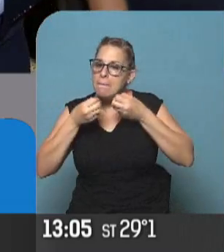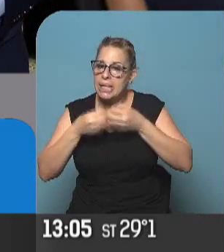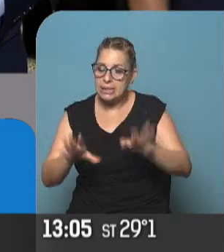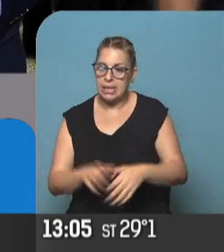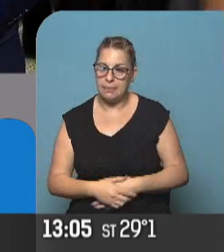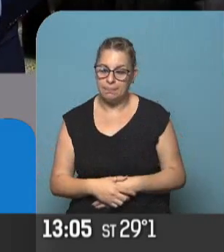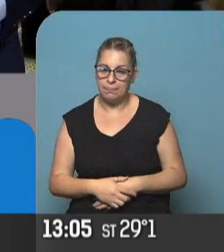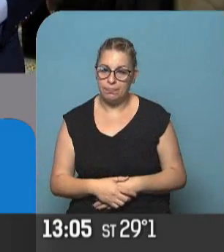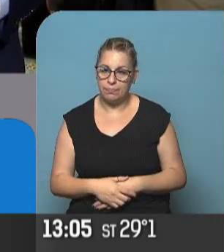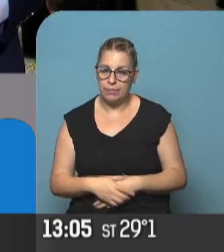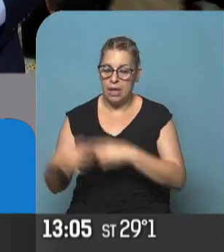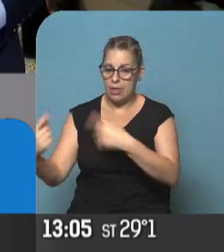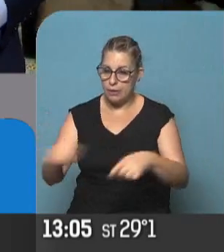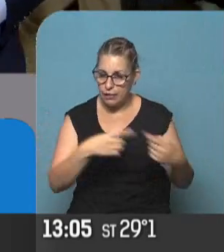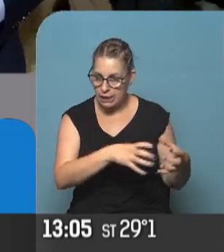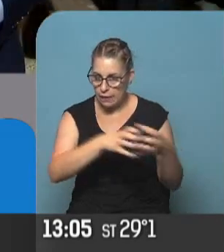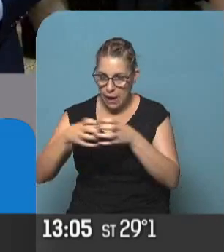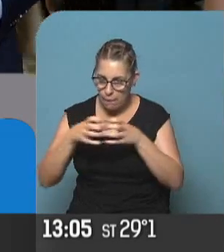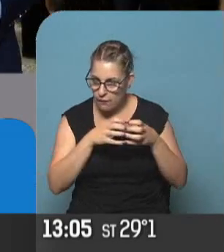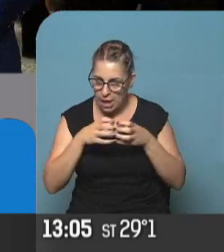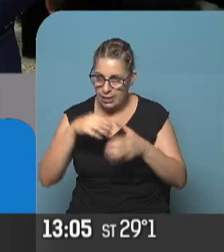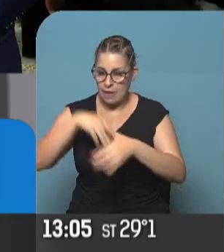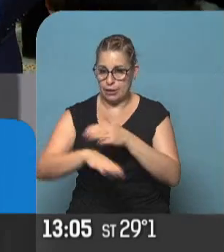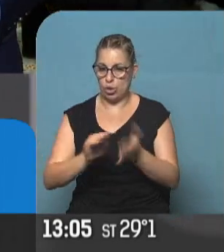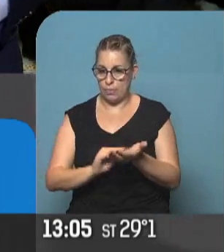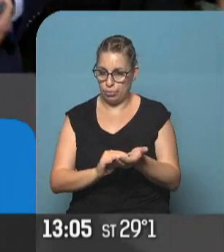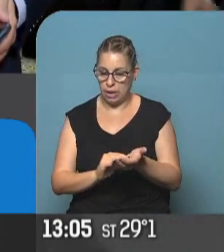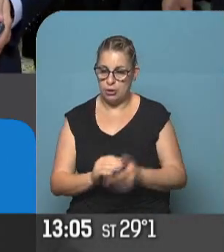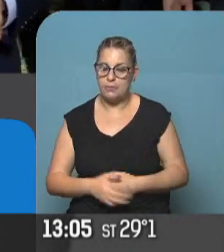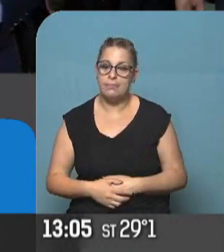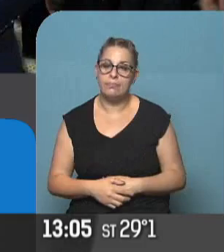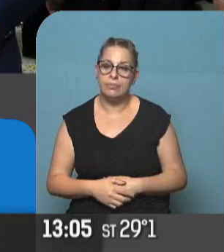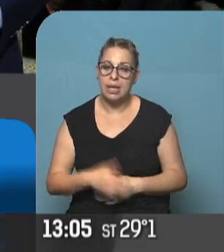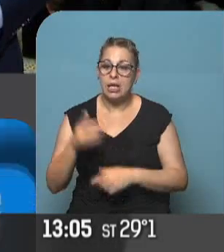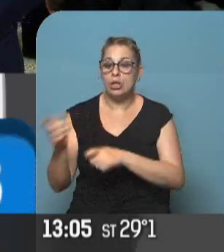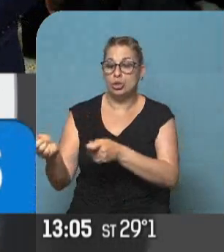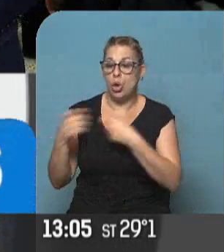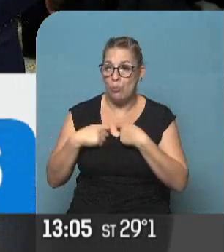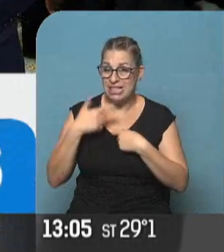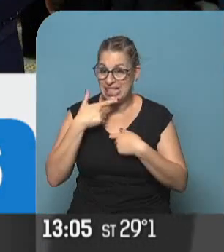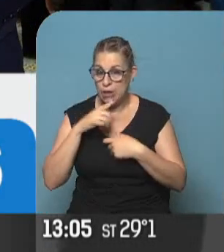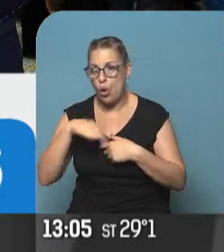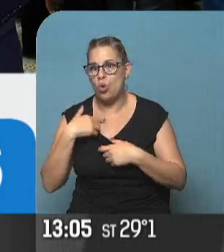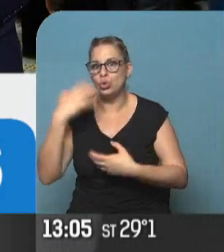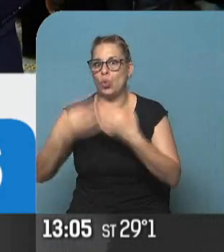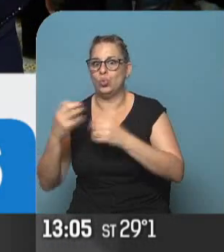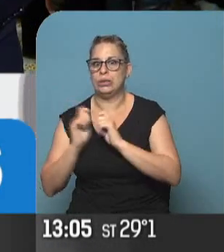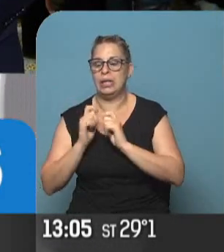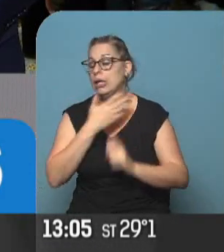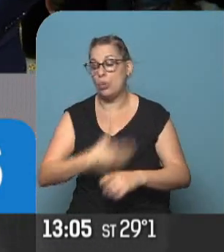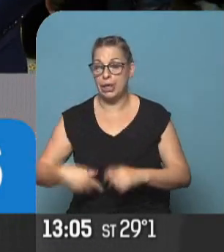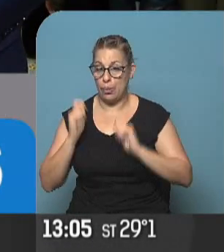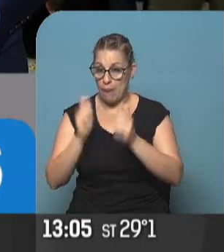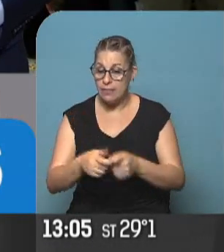los diferentes debates en la Cámara de Diputados, aquellos que vienen del Senado, otros que vienen del Ejecutivo. Falta la